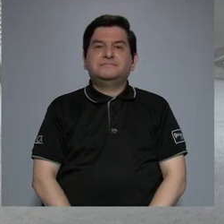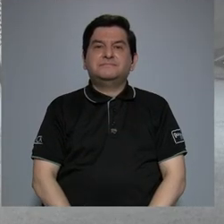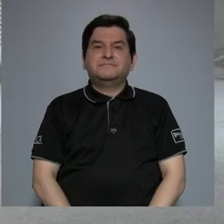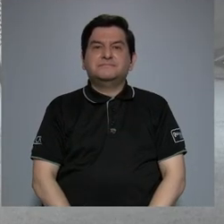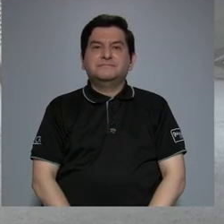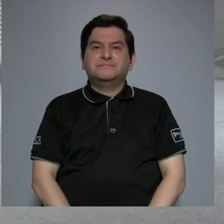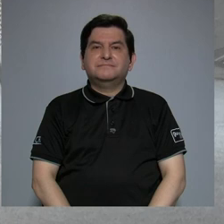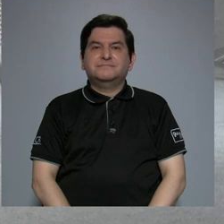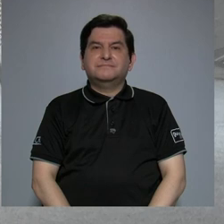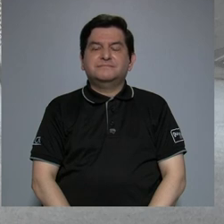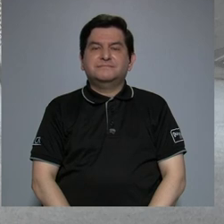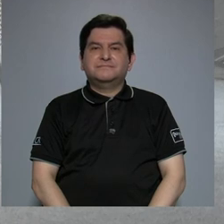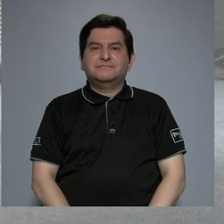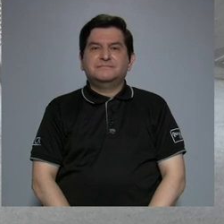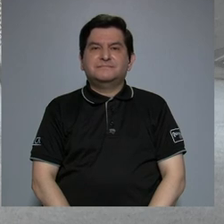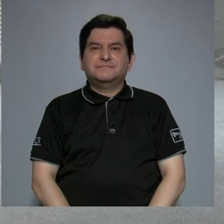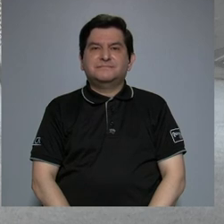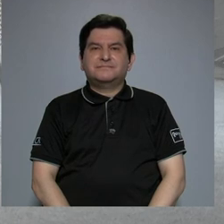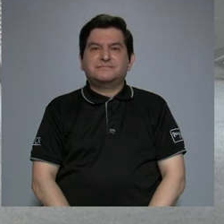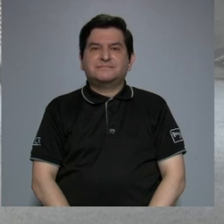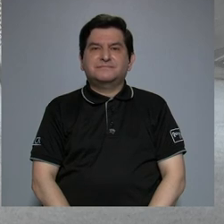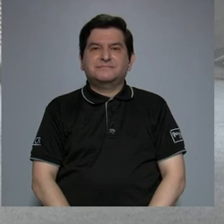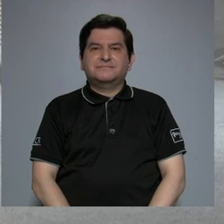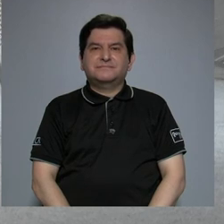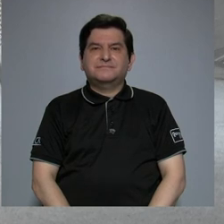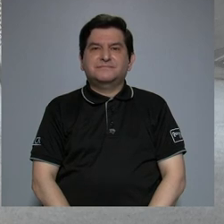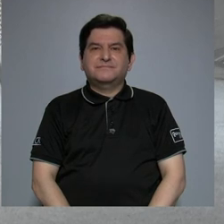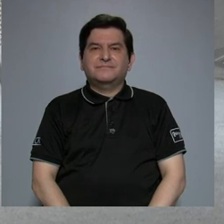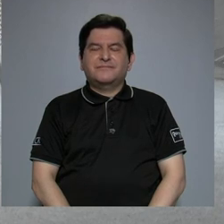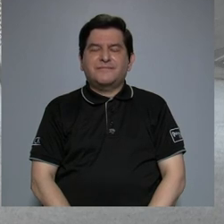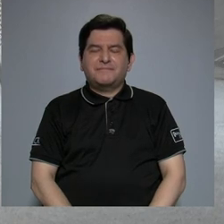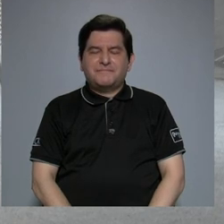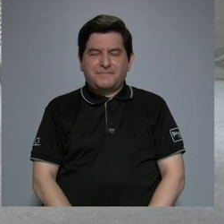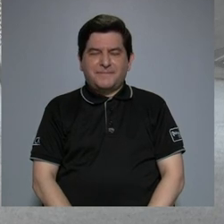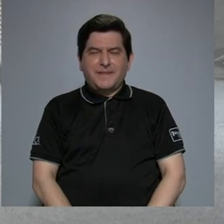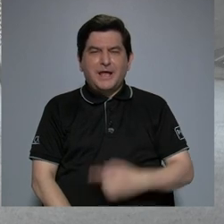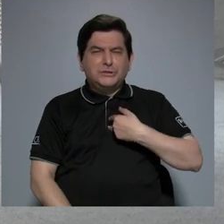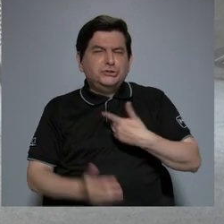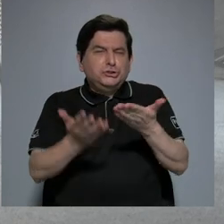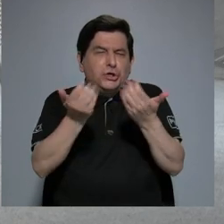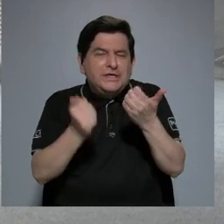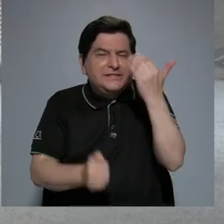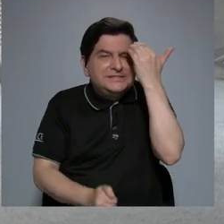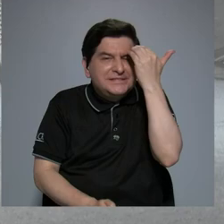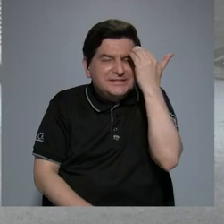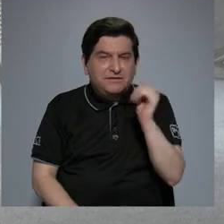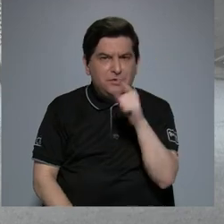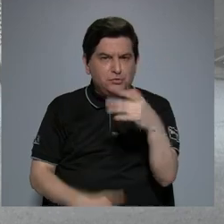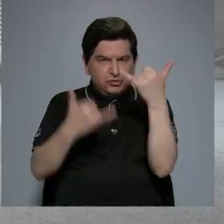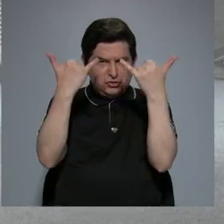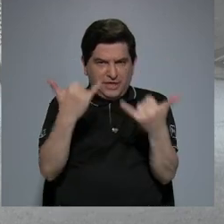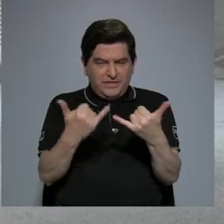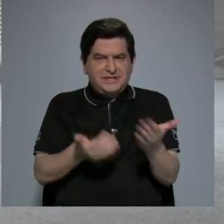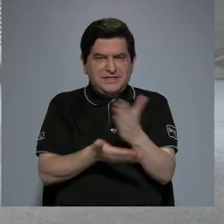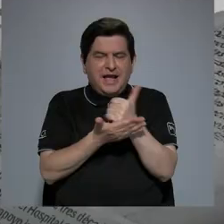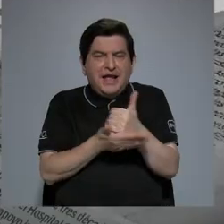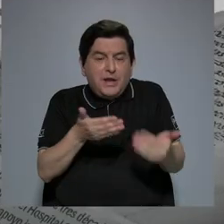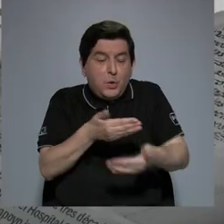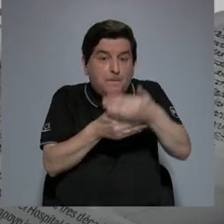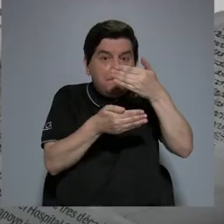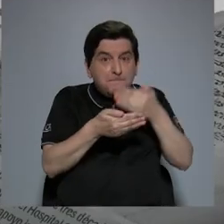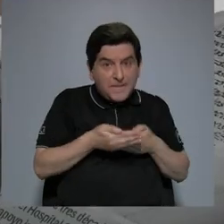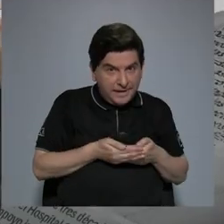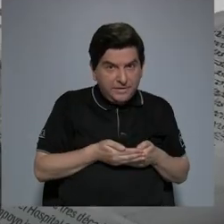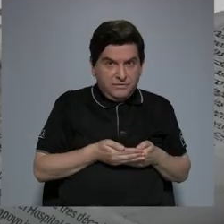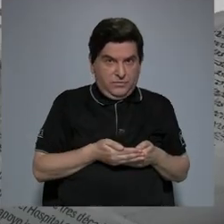Con todo esto, o sea, antes de hacerle esta otra pregunta quisiera saber, ¿ustedes ya tienen algo preliminar de